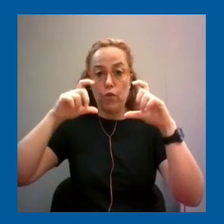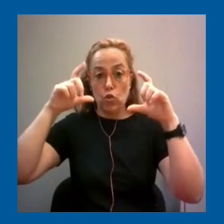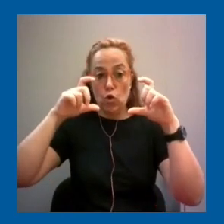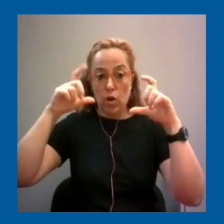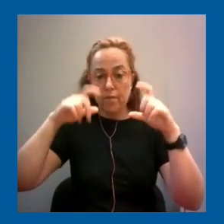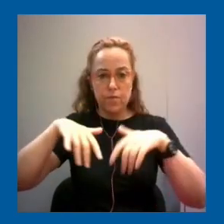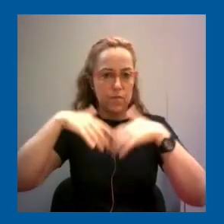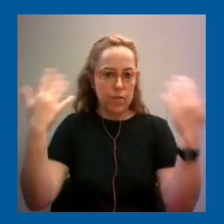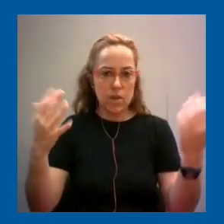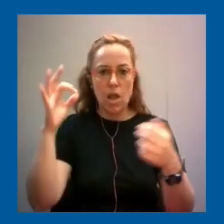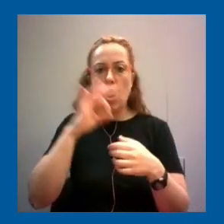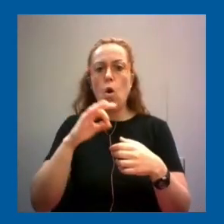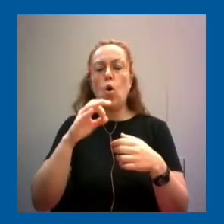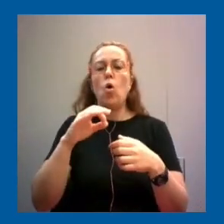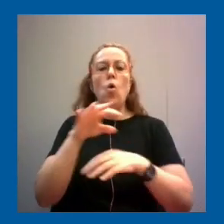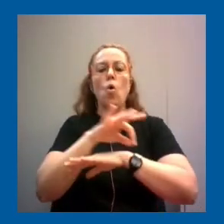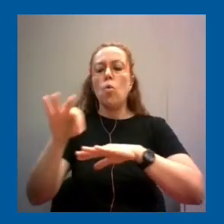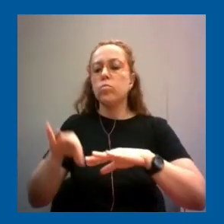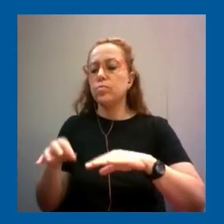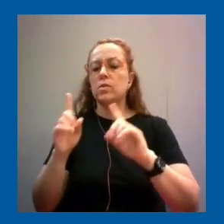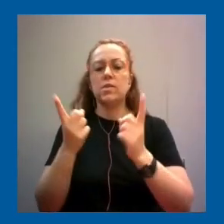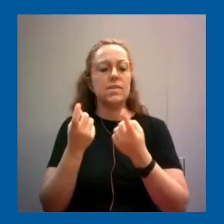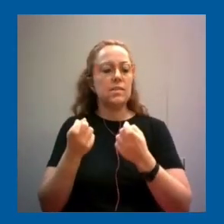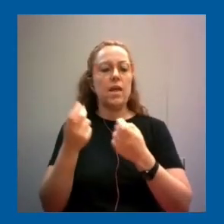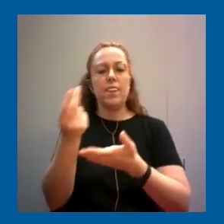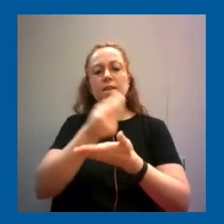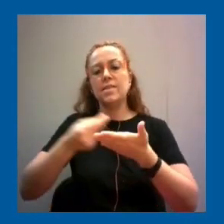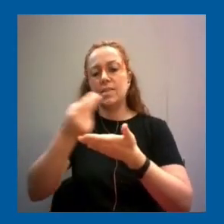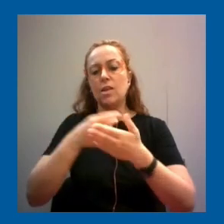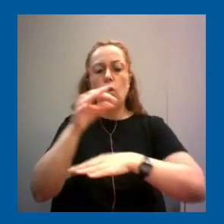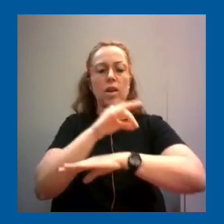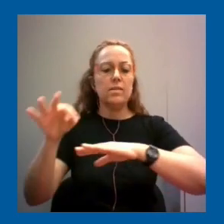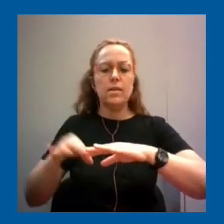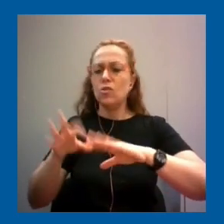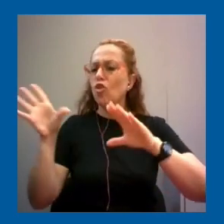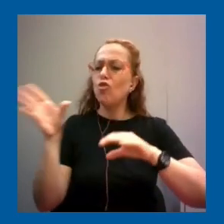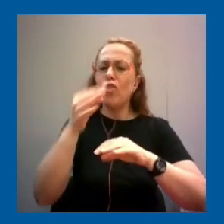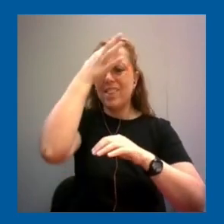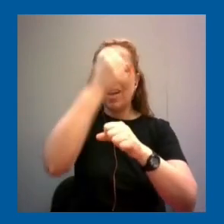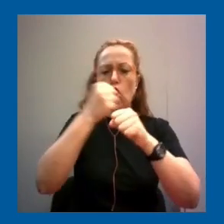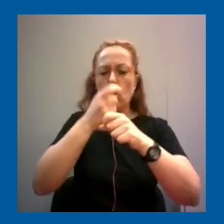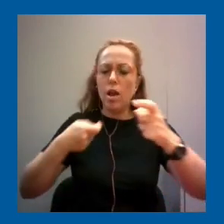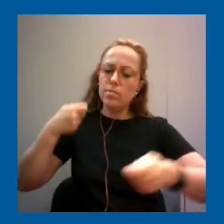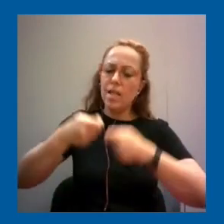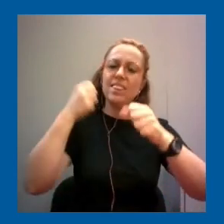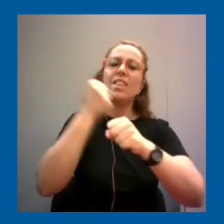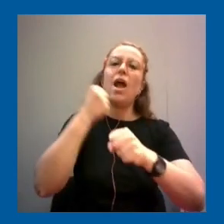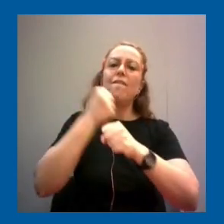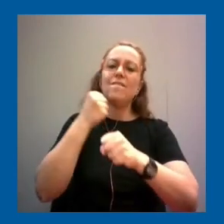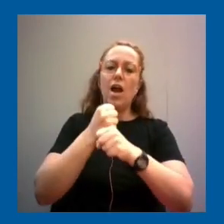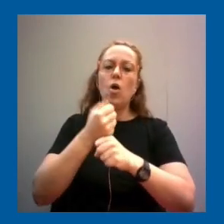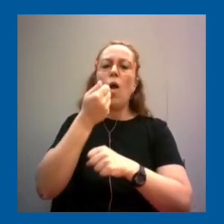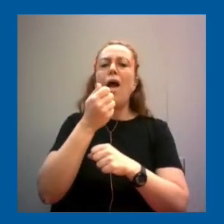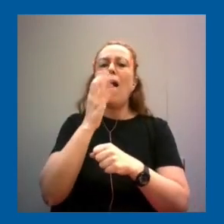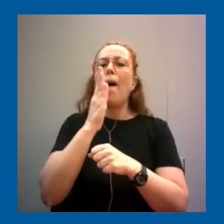el AutoCAD, las herramientas de diseño para los arquitectos. Toda esa tecnología y todas esas aplicaciones que se